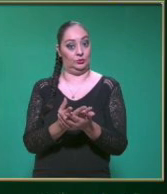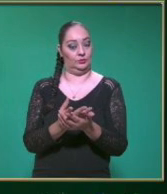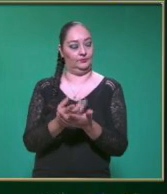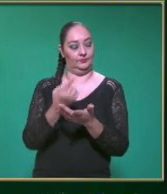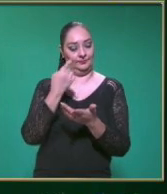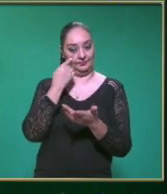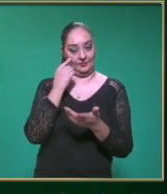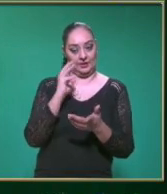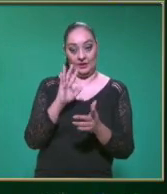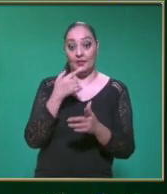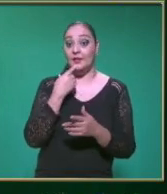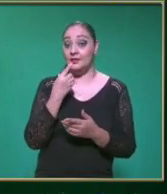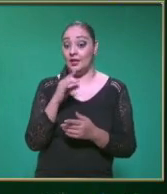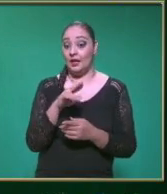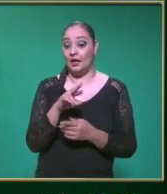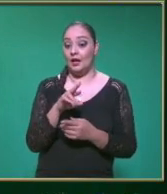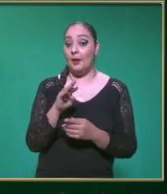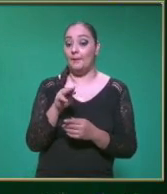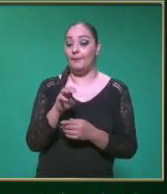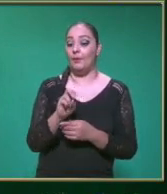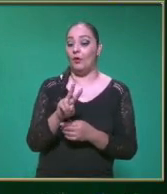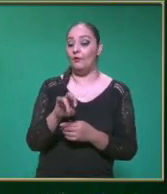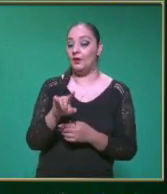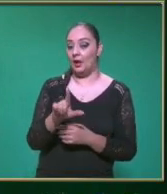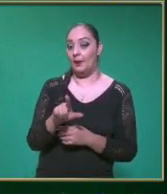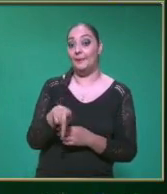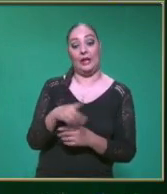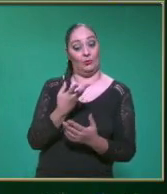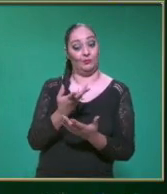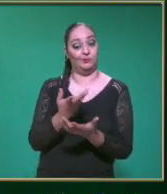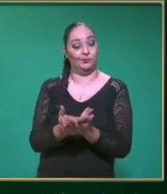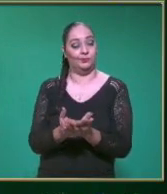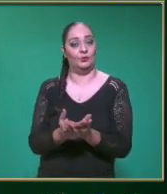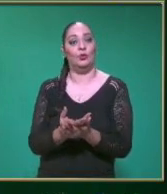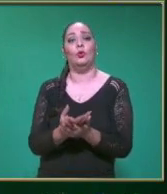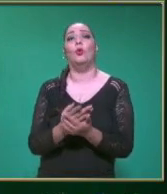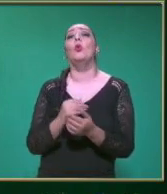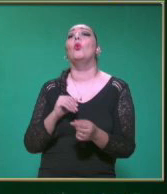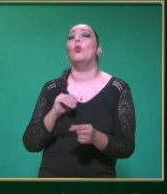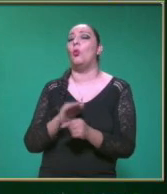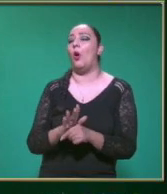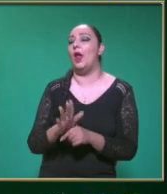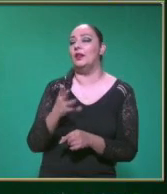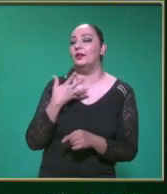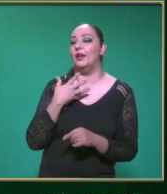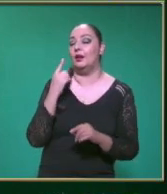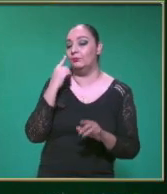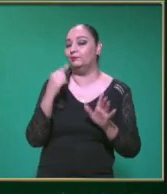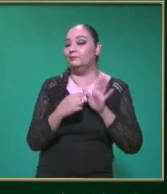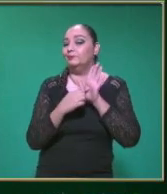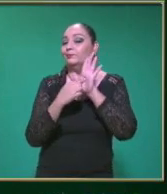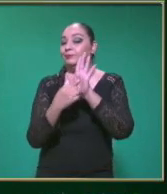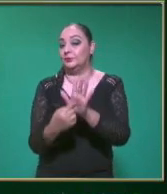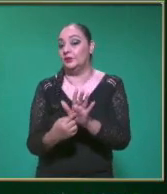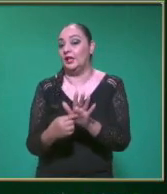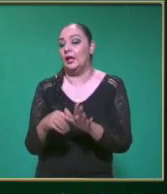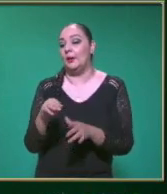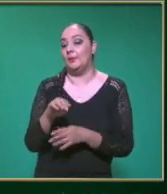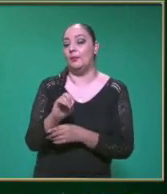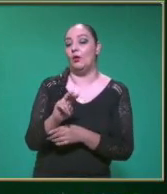chicos Las cuatro gráficas Que tenemos aquí ¿Cuál es la que nos representa Cuando el móvil